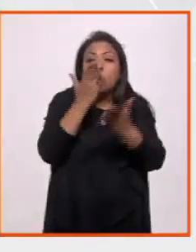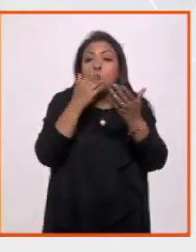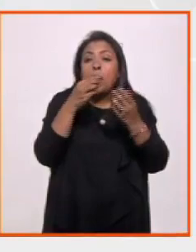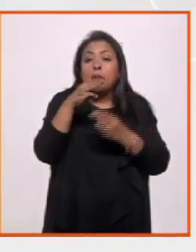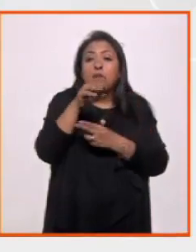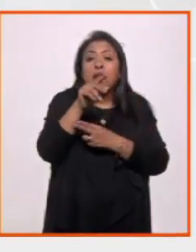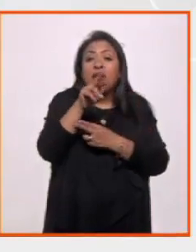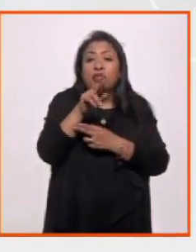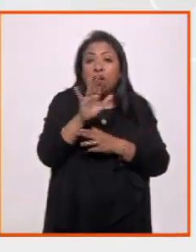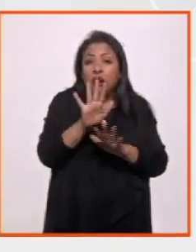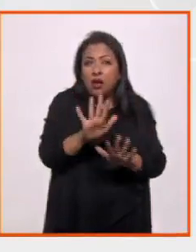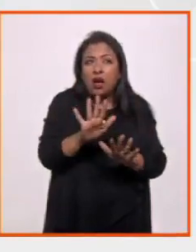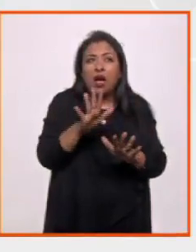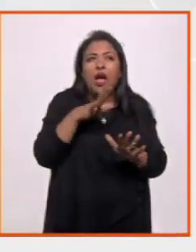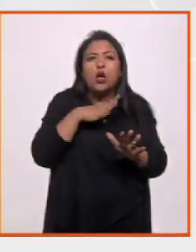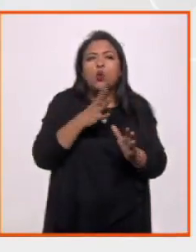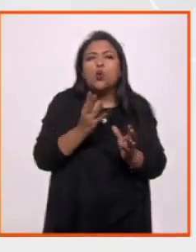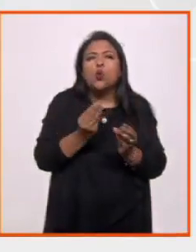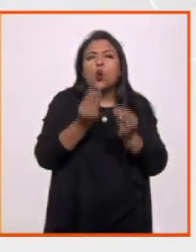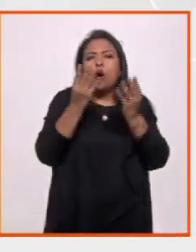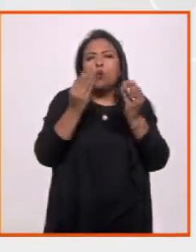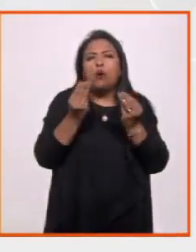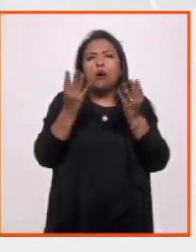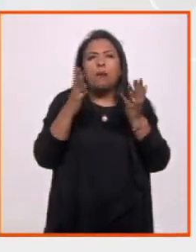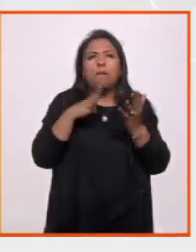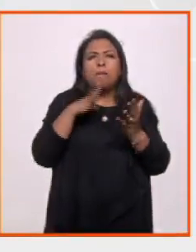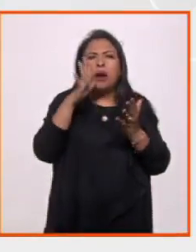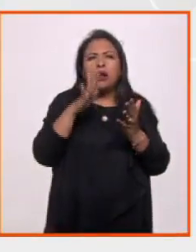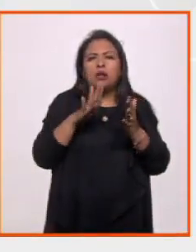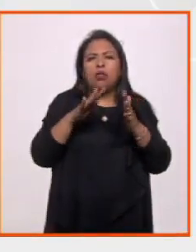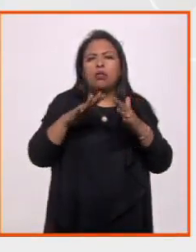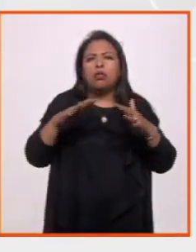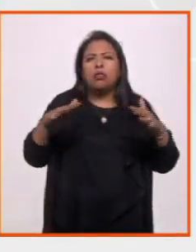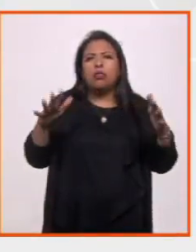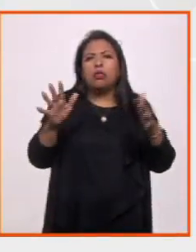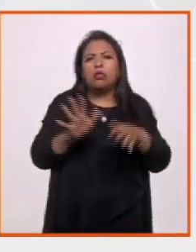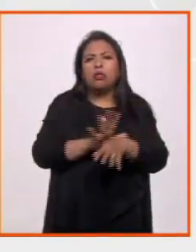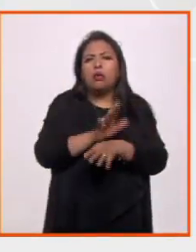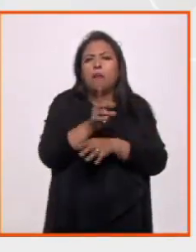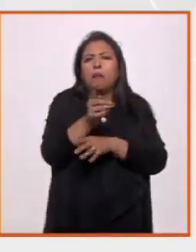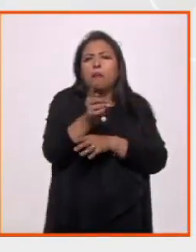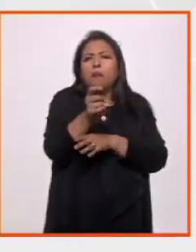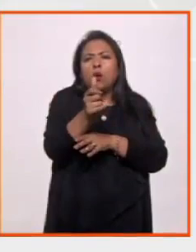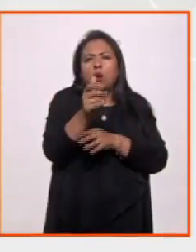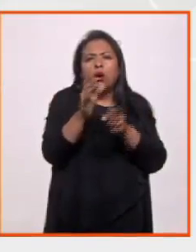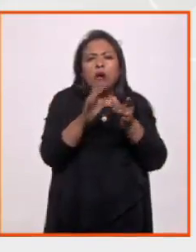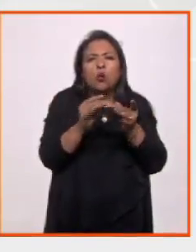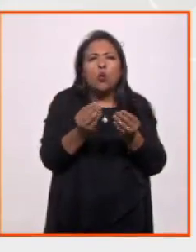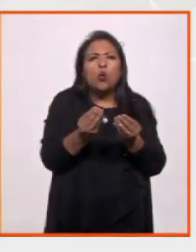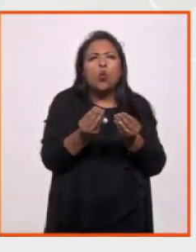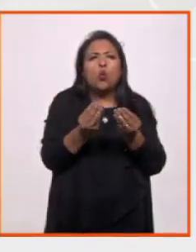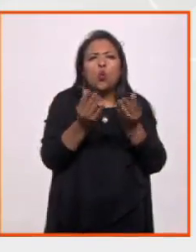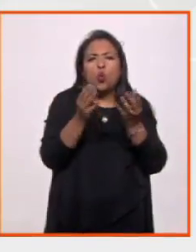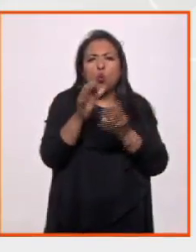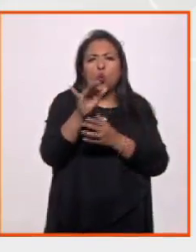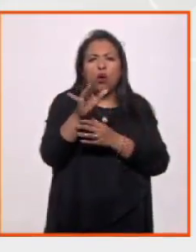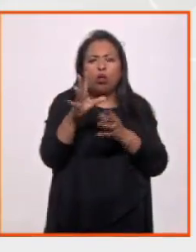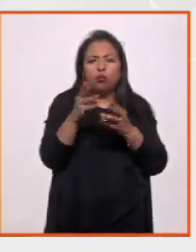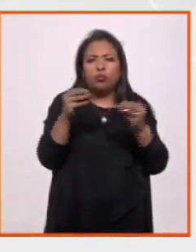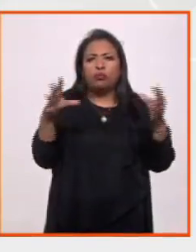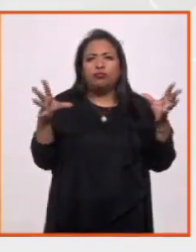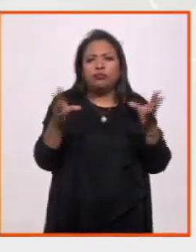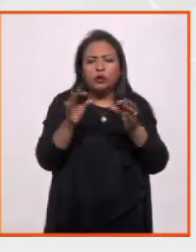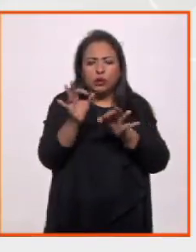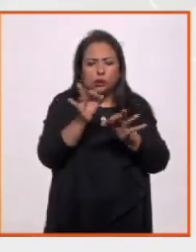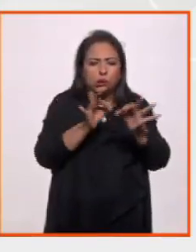Era fluctuaciones cuánticas, era un estado de mínima energía descrito por cuantos que aparecen y desaparecen.